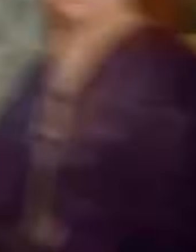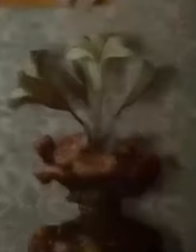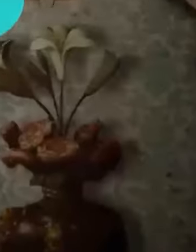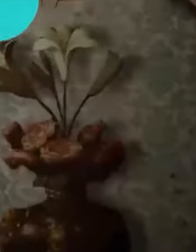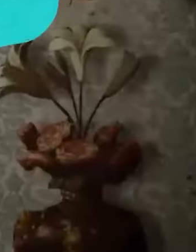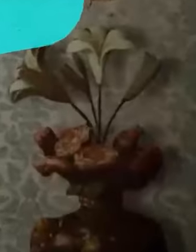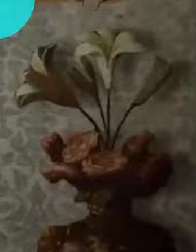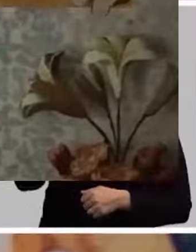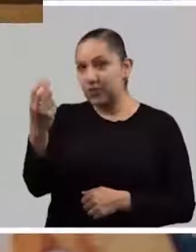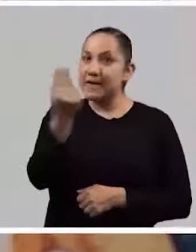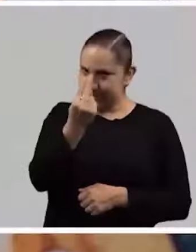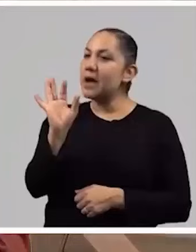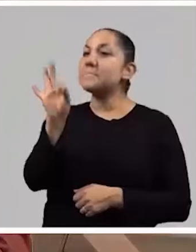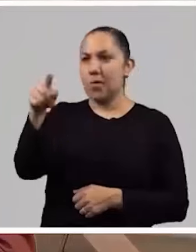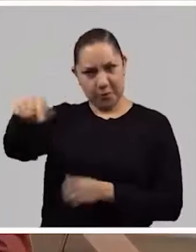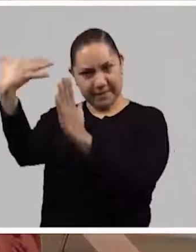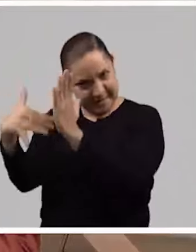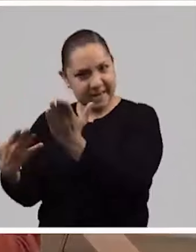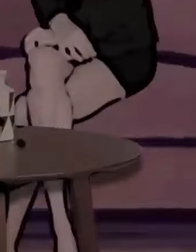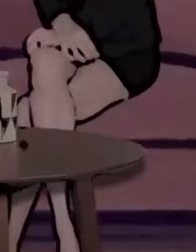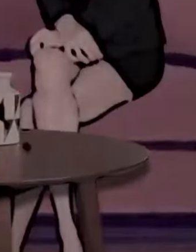¡Y listo!